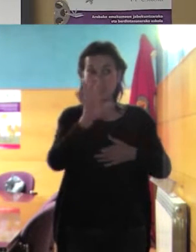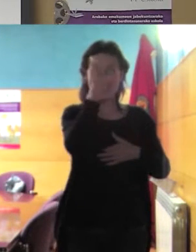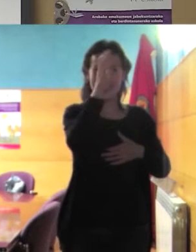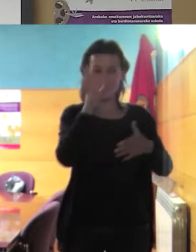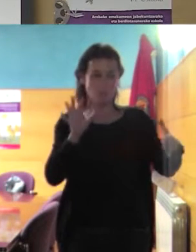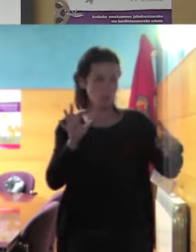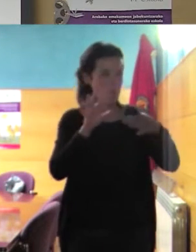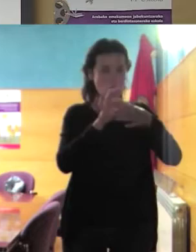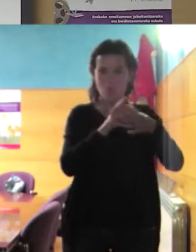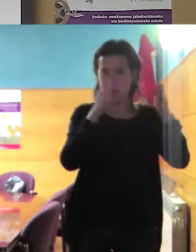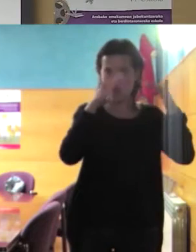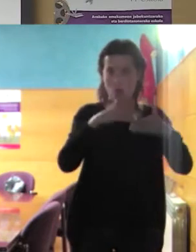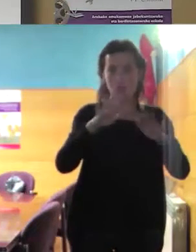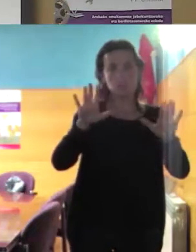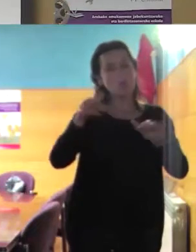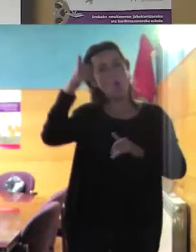¿qué os parece?